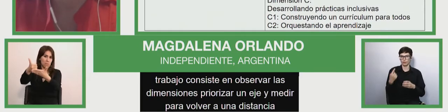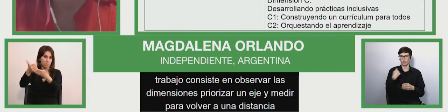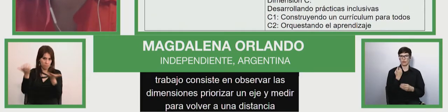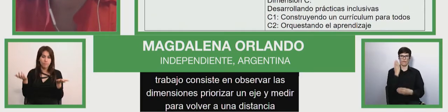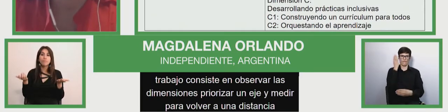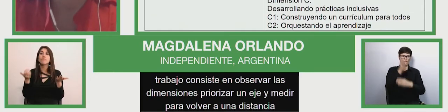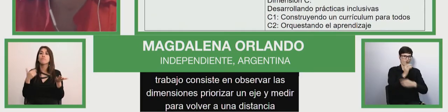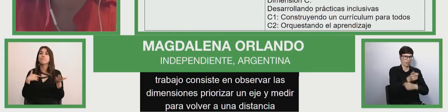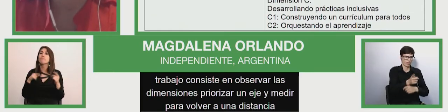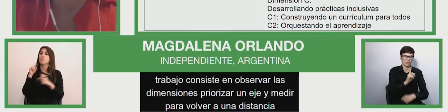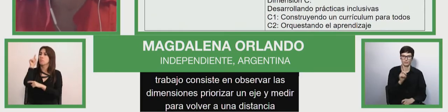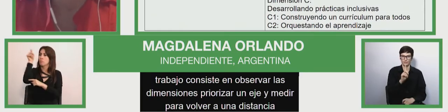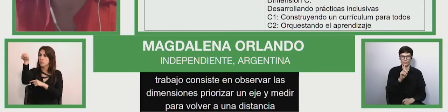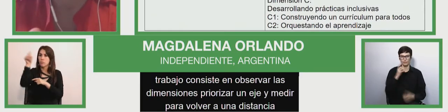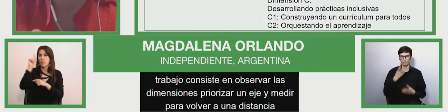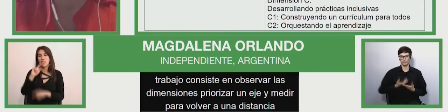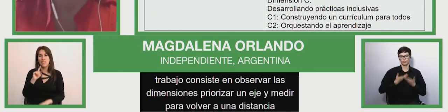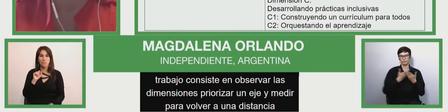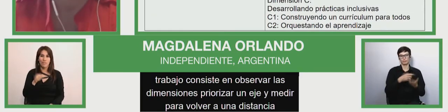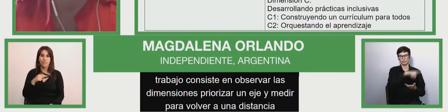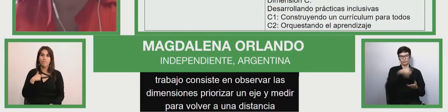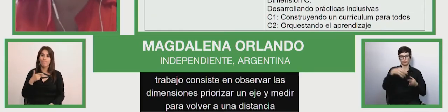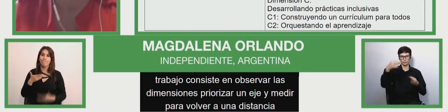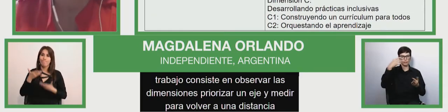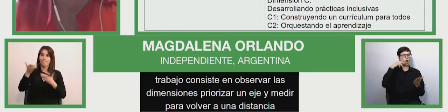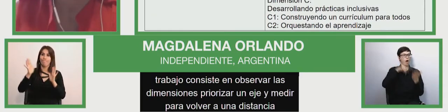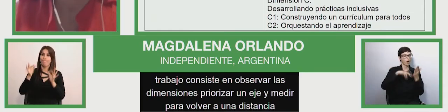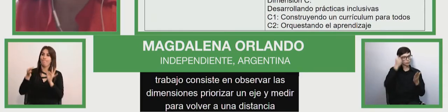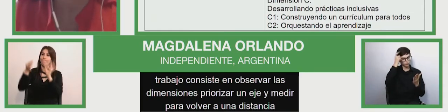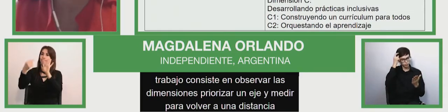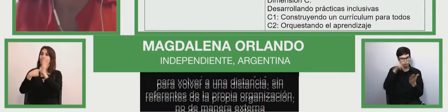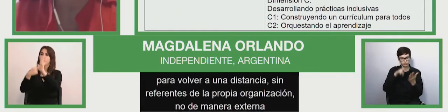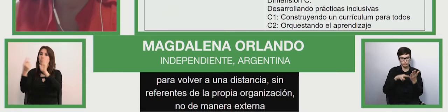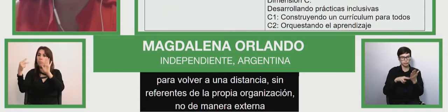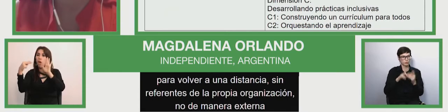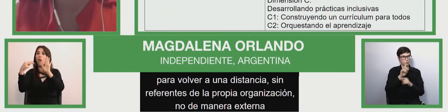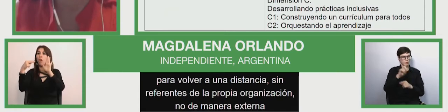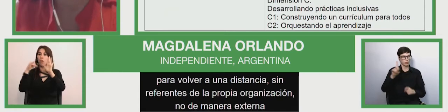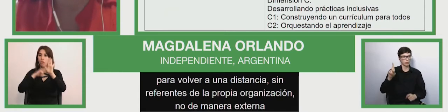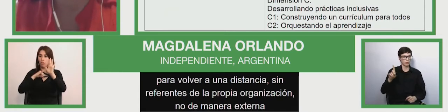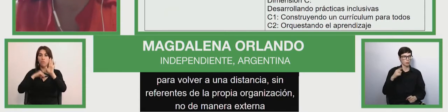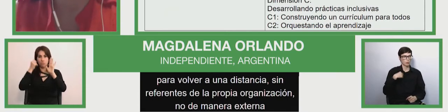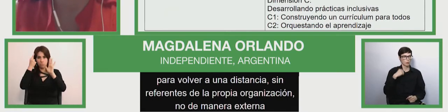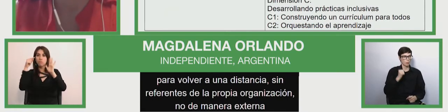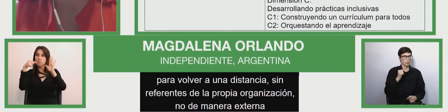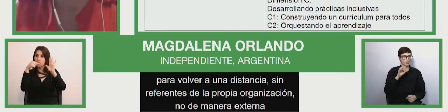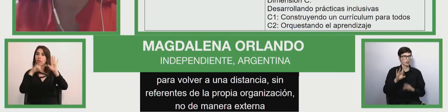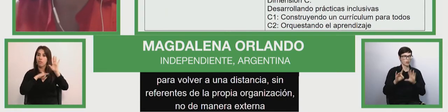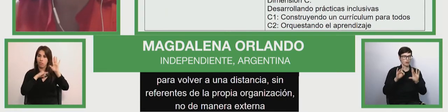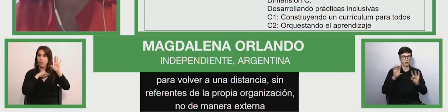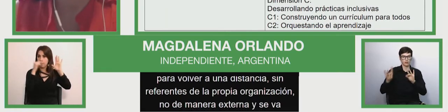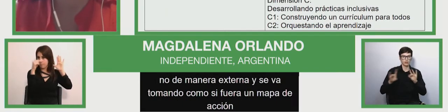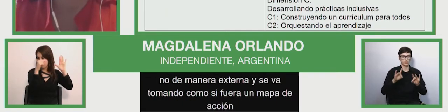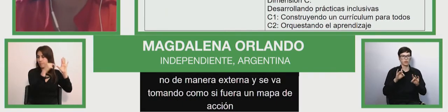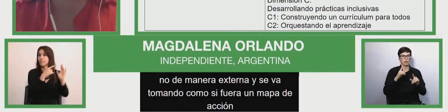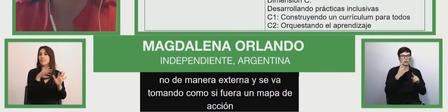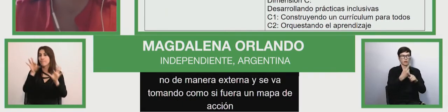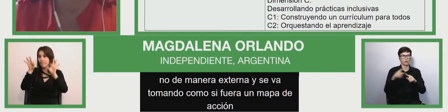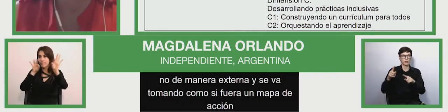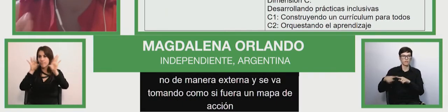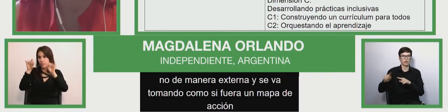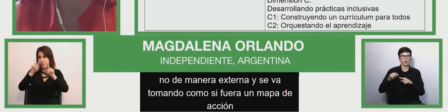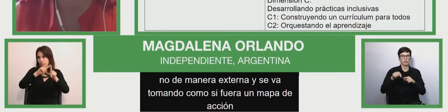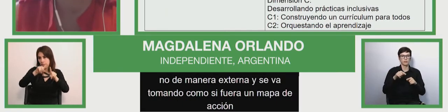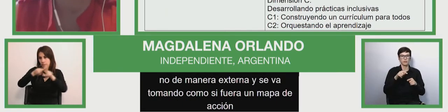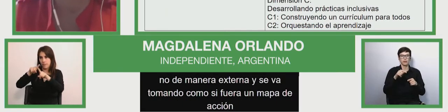y se va tomando como si fuera un mapa de acción, en donde cada vez se va eligiendo qué recorrido se toma